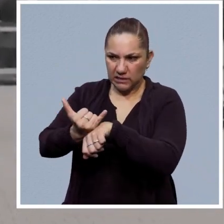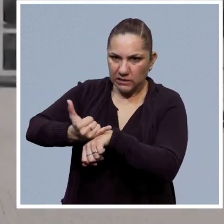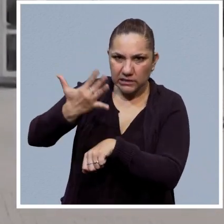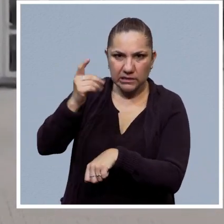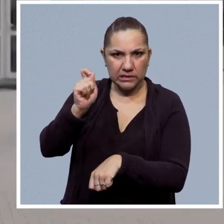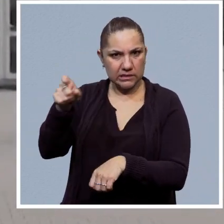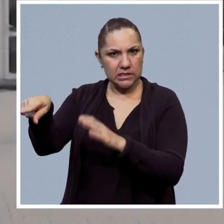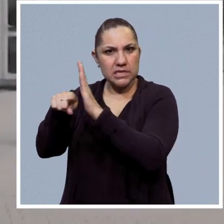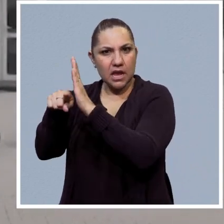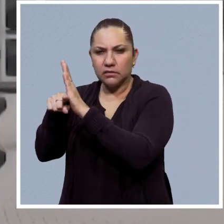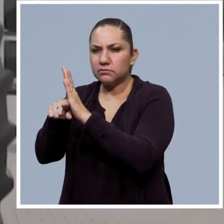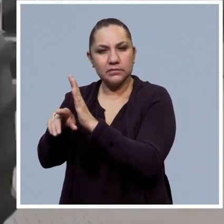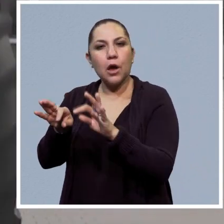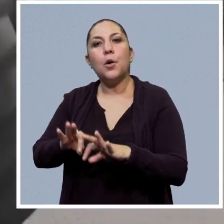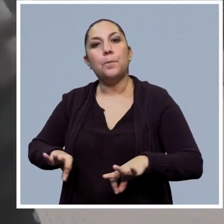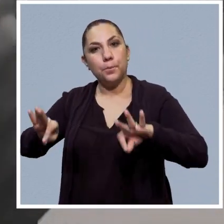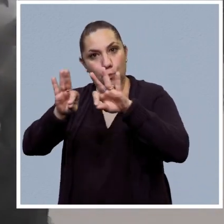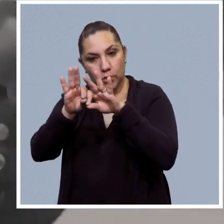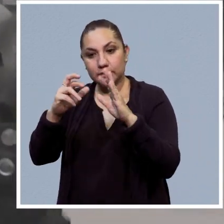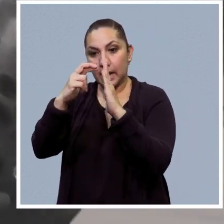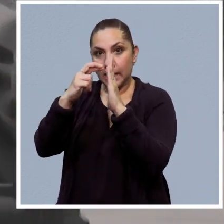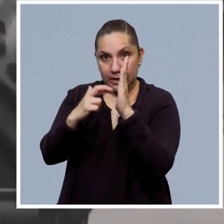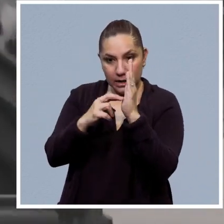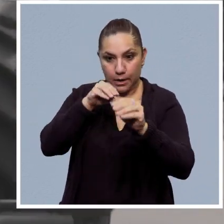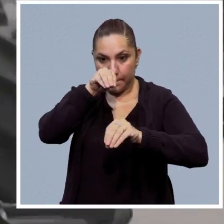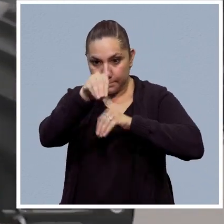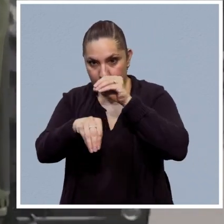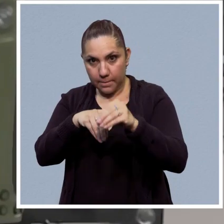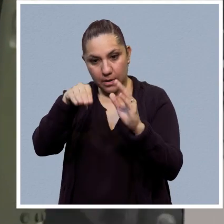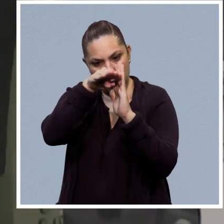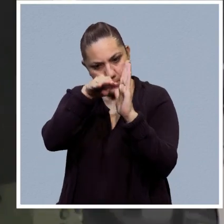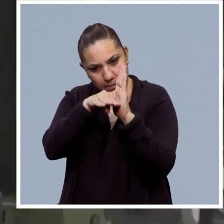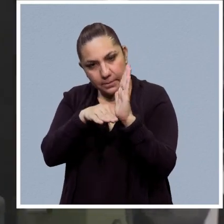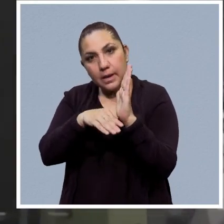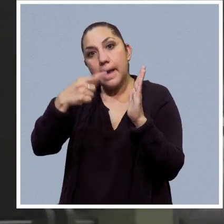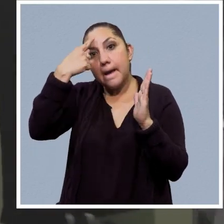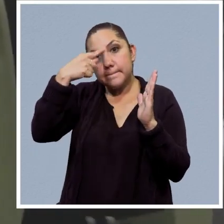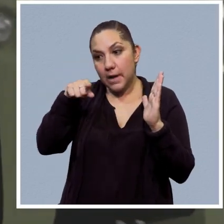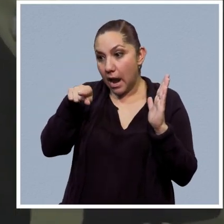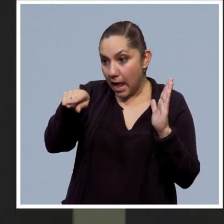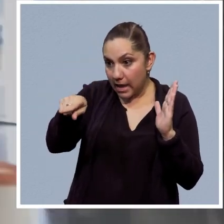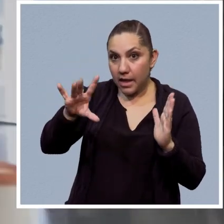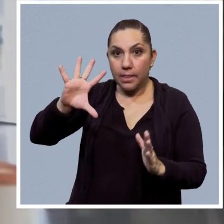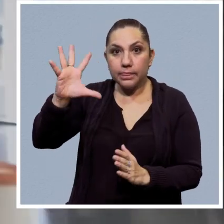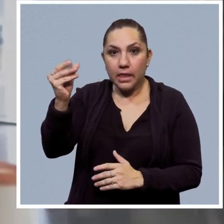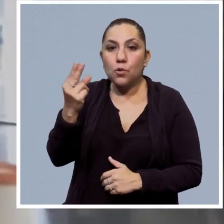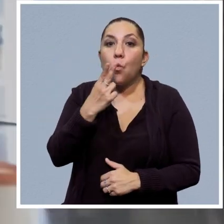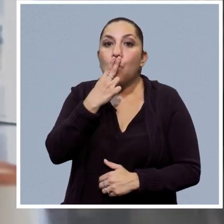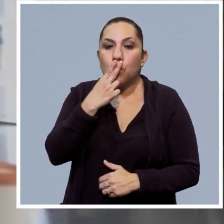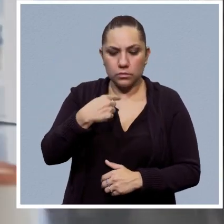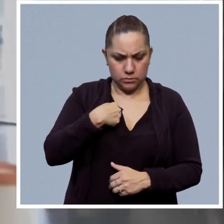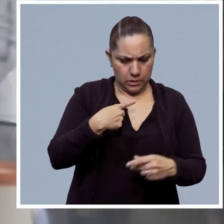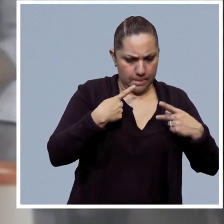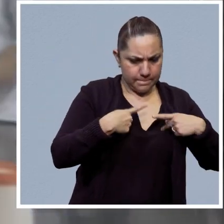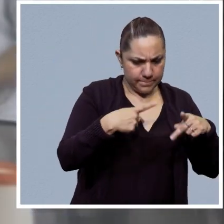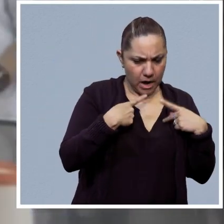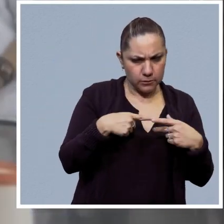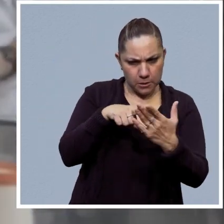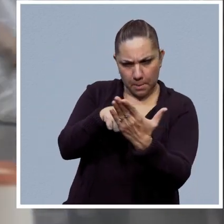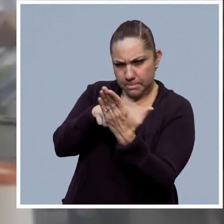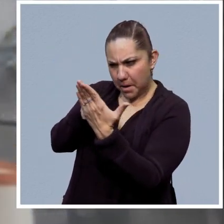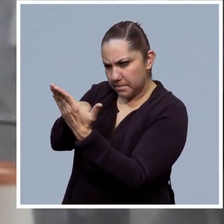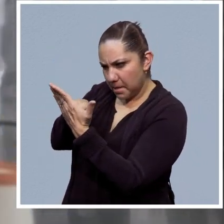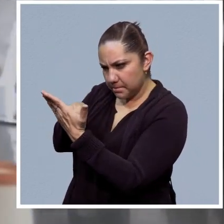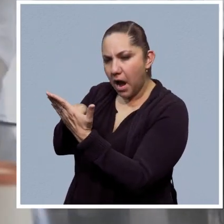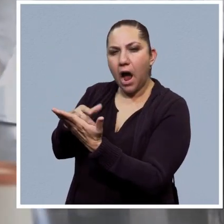consecuencias negativas, las regulaciones de su uso deben enfocarse en hacer que este tipo de tecnologías sean de ayuda para la toma de